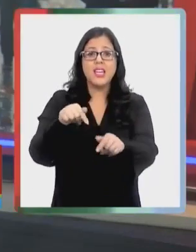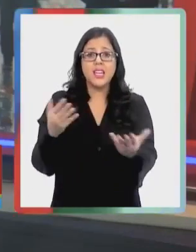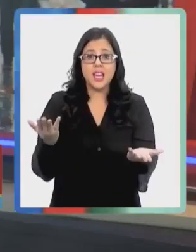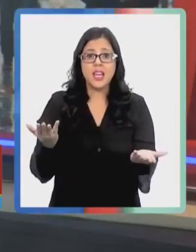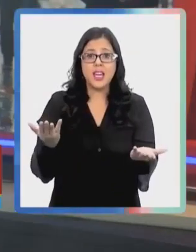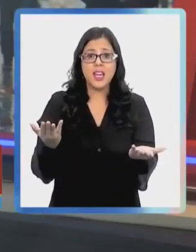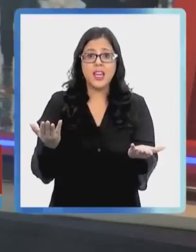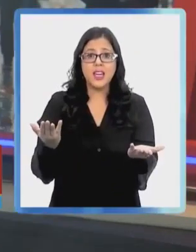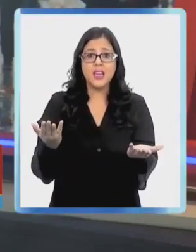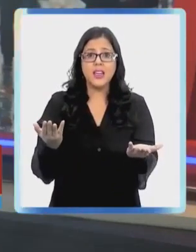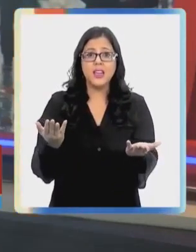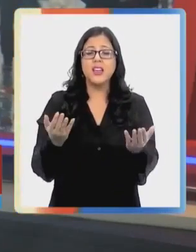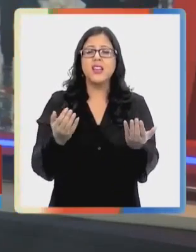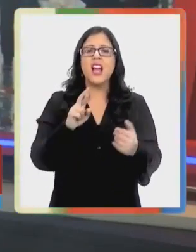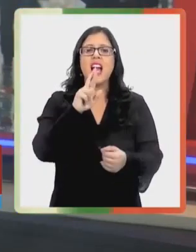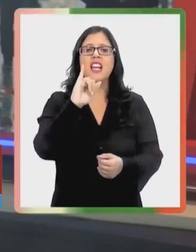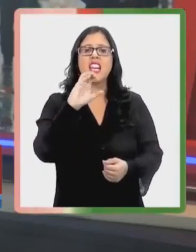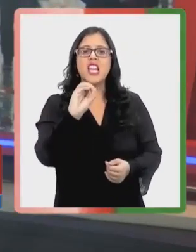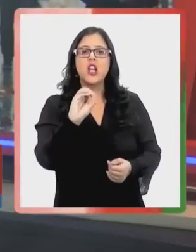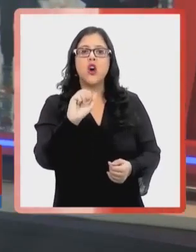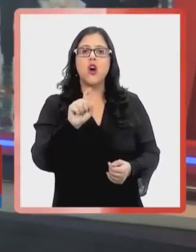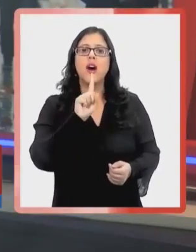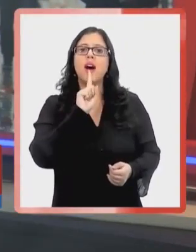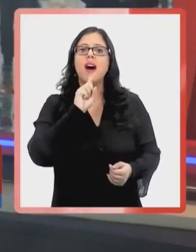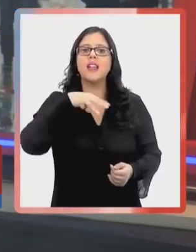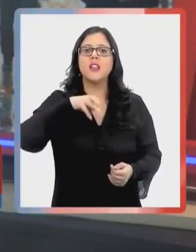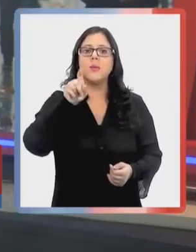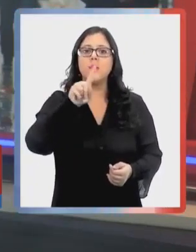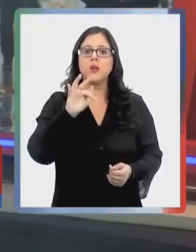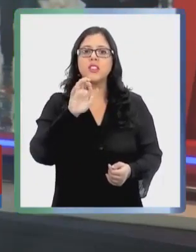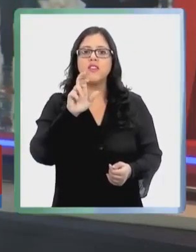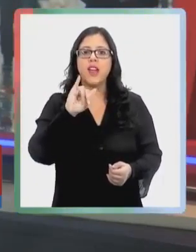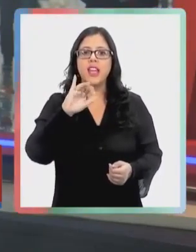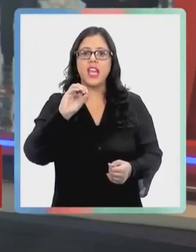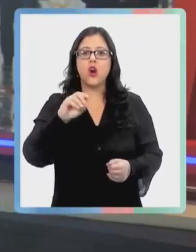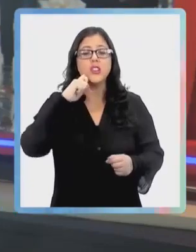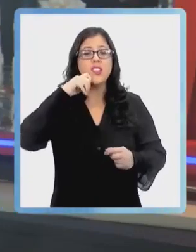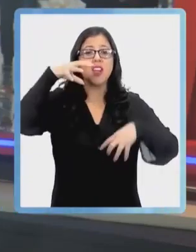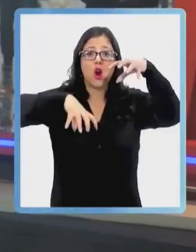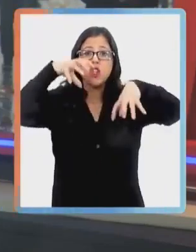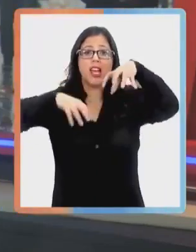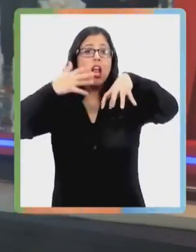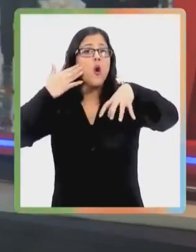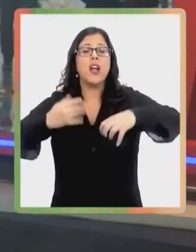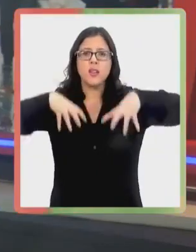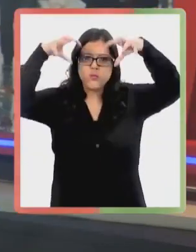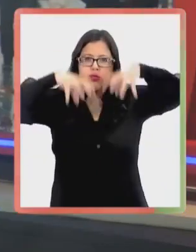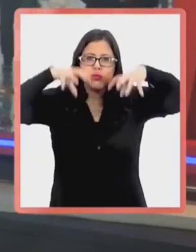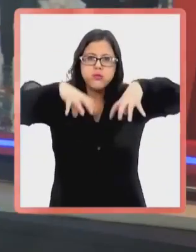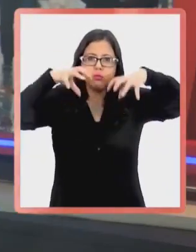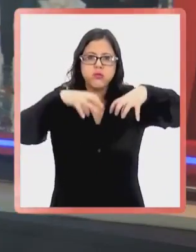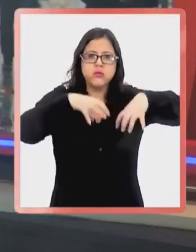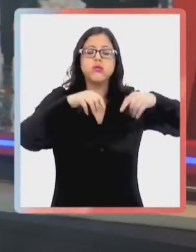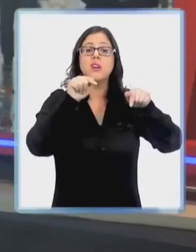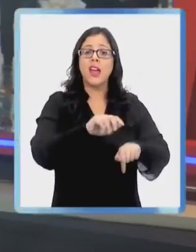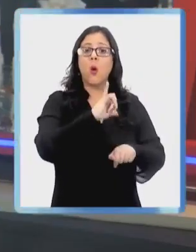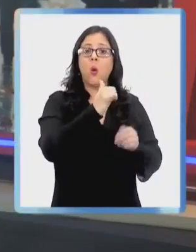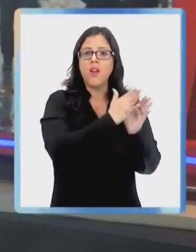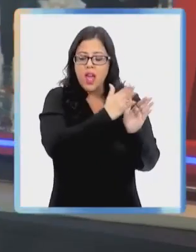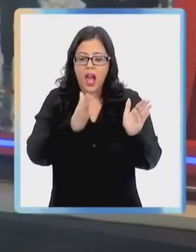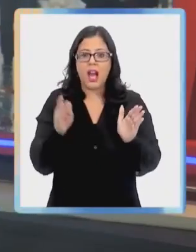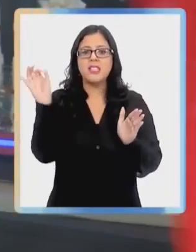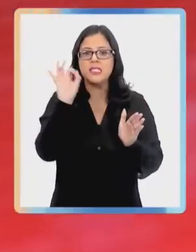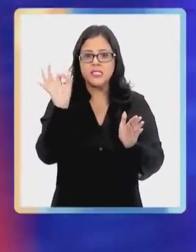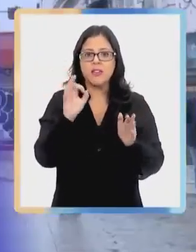río atmosférico. Traerá fuertes lluvias en la cordillera de los Andes que podrían extenderse hasta el sábado. Contivisión nos explica.